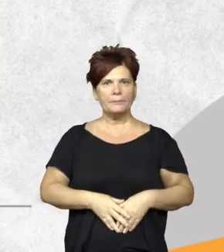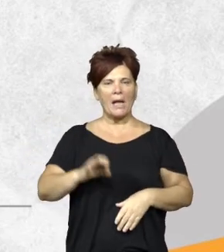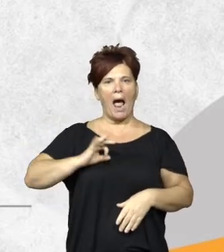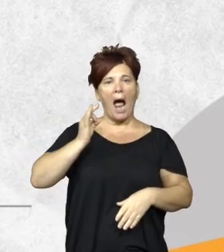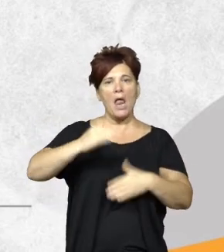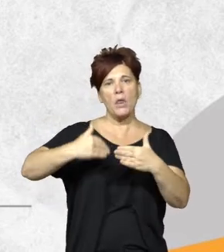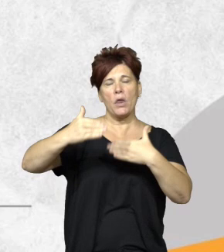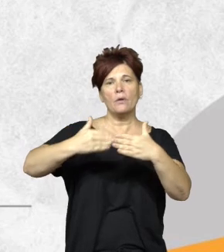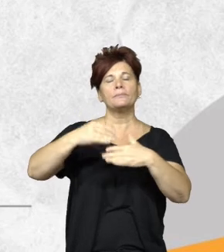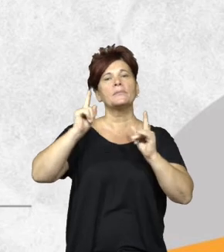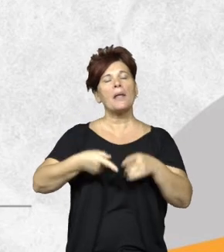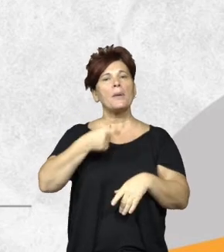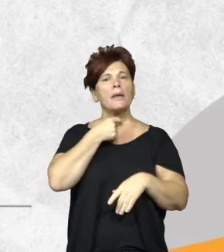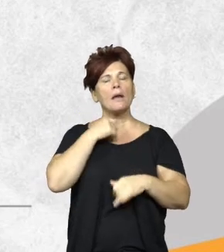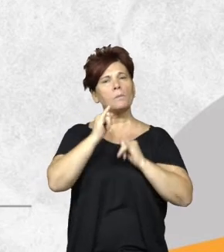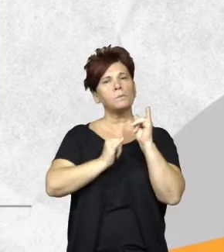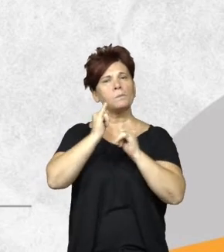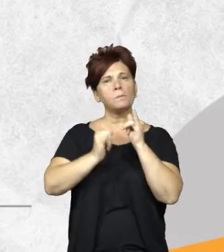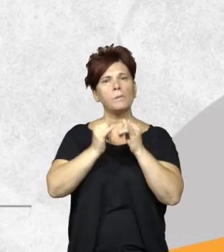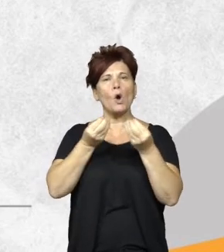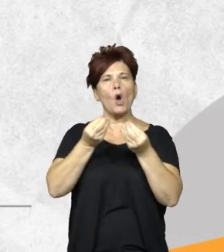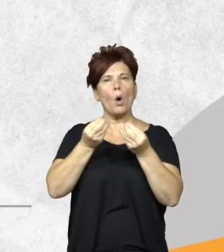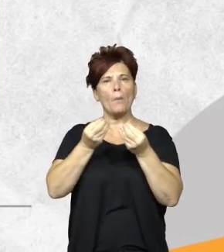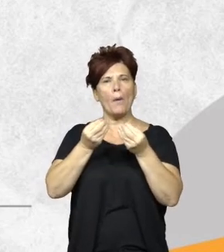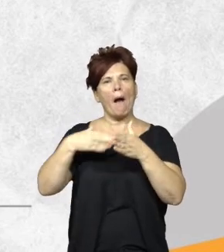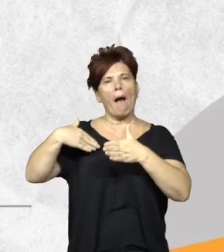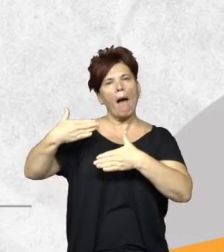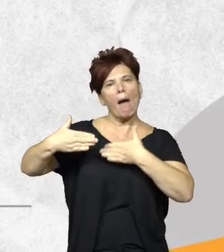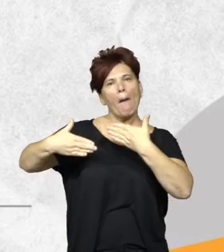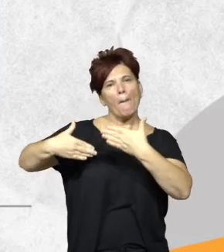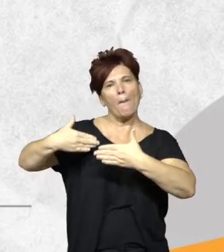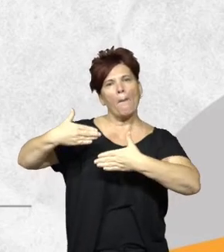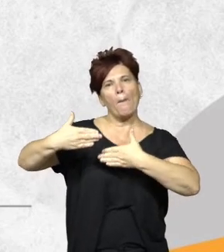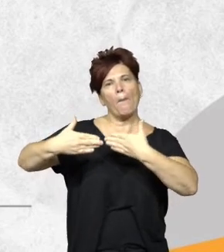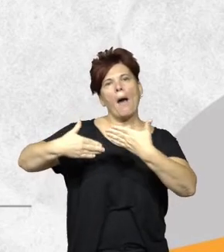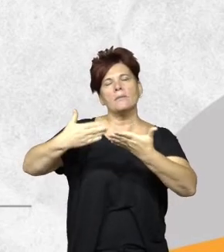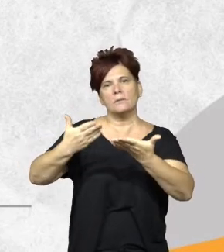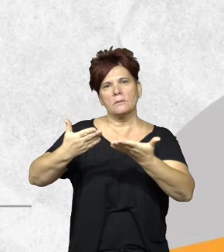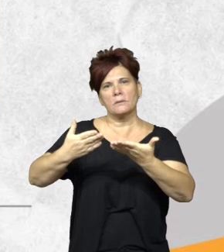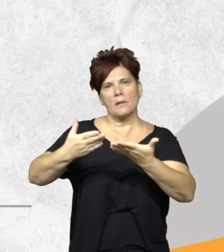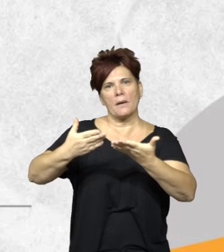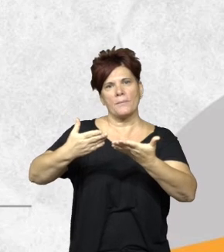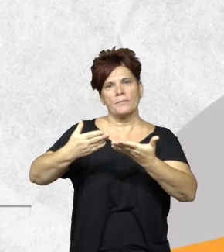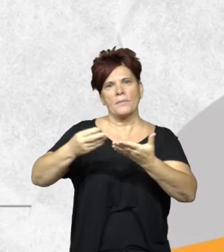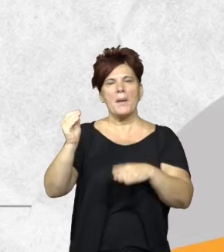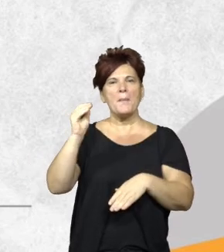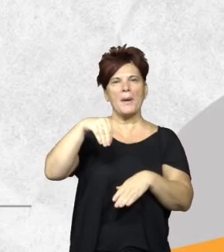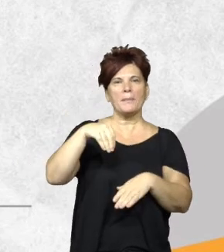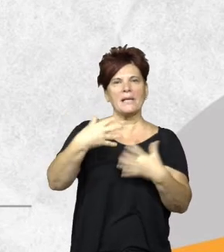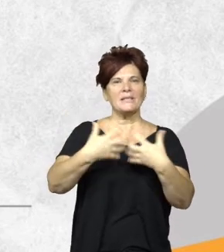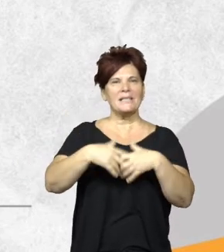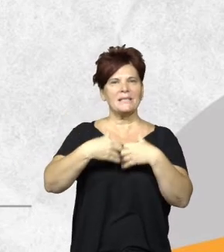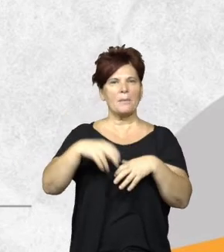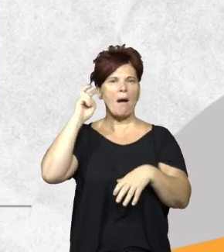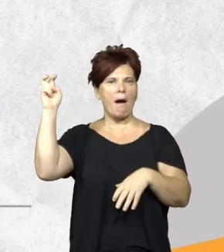les quería contar también cómo fue el avance espacial de la implementación del sistema de alerta